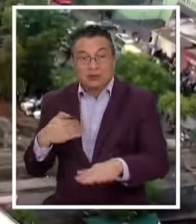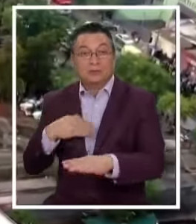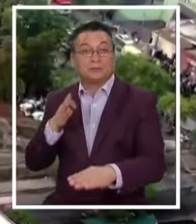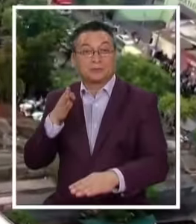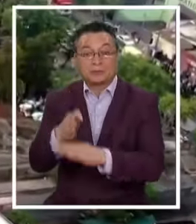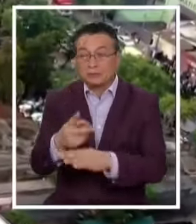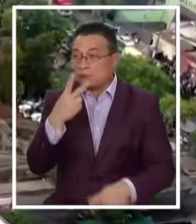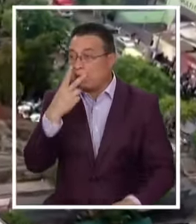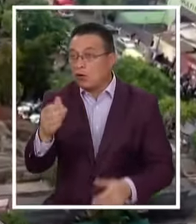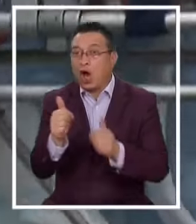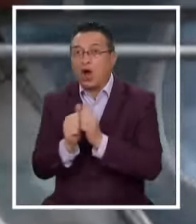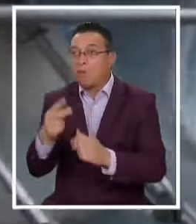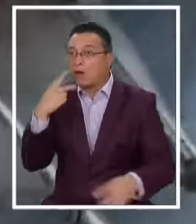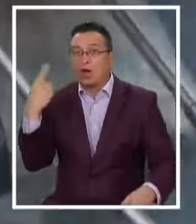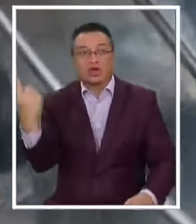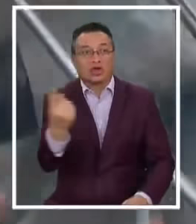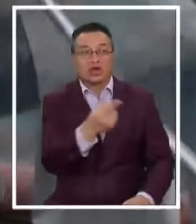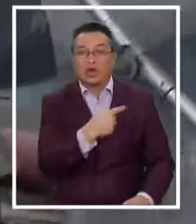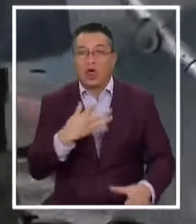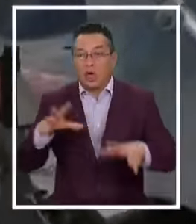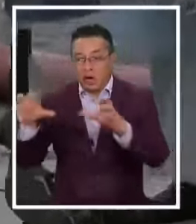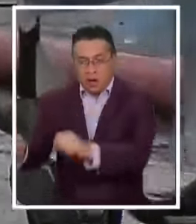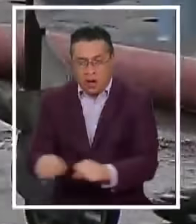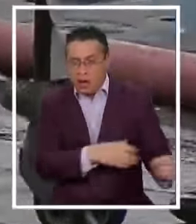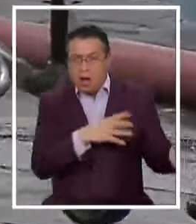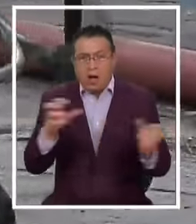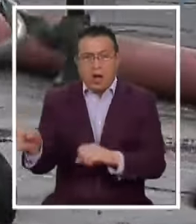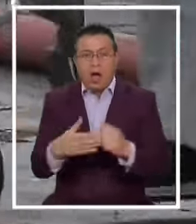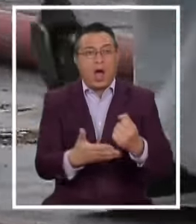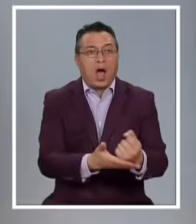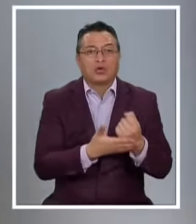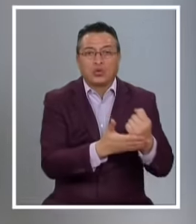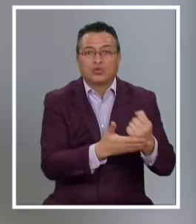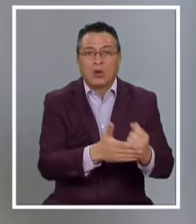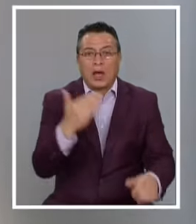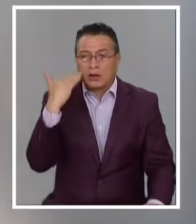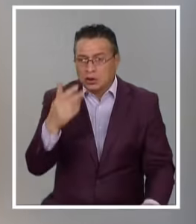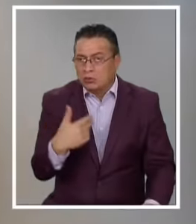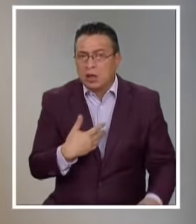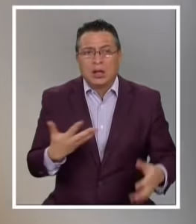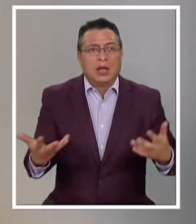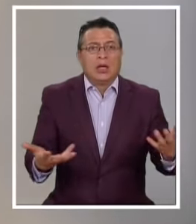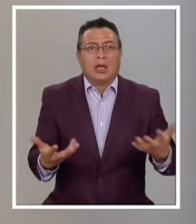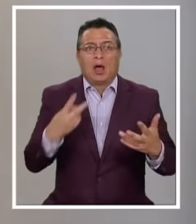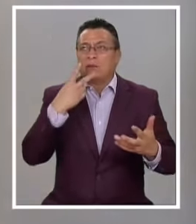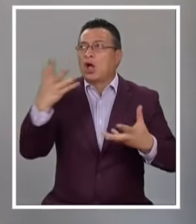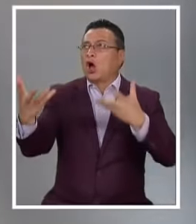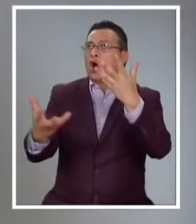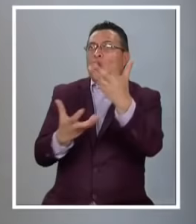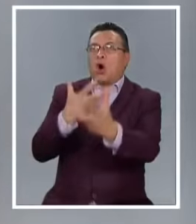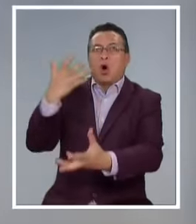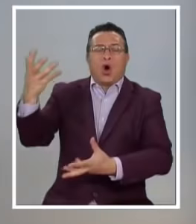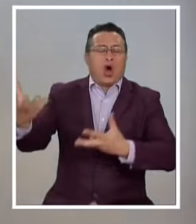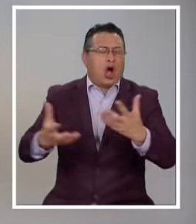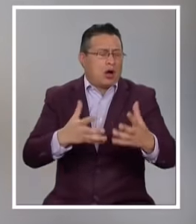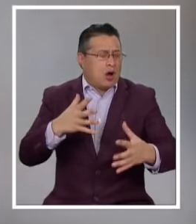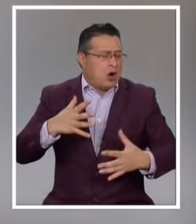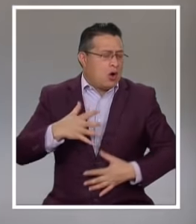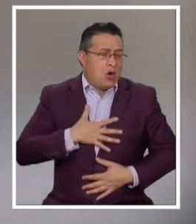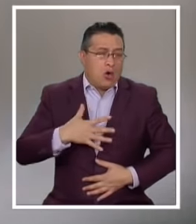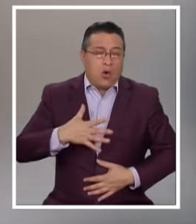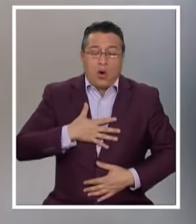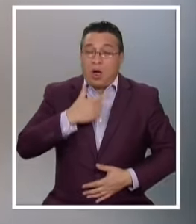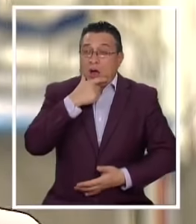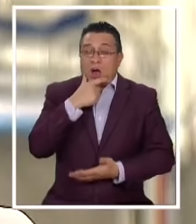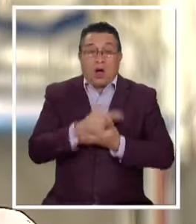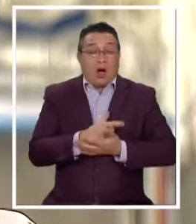Me encuentro Con mis compañeros Que estaban haciendo Todo lo posible Por ayudar a los niños Y se veía el fuego Las llamas La verdad es que Fue muy